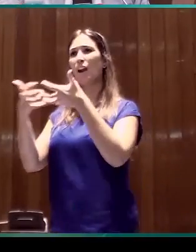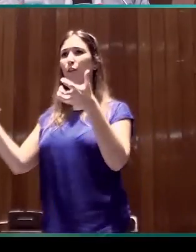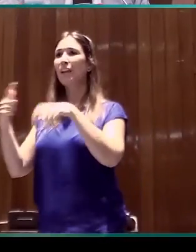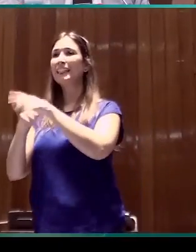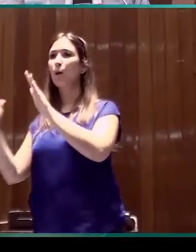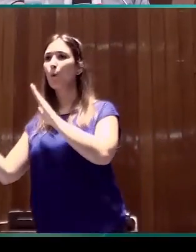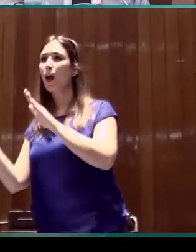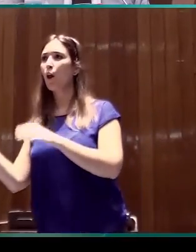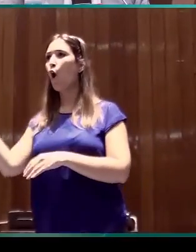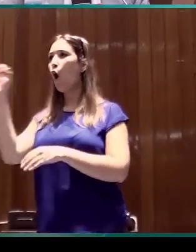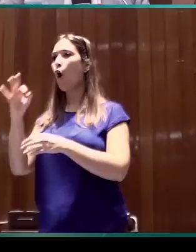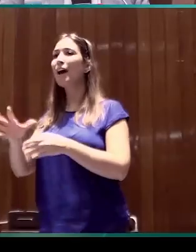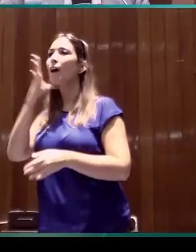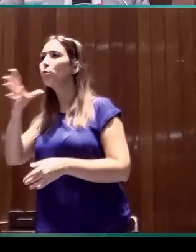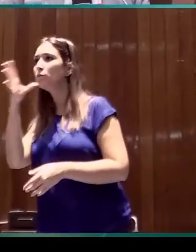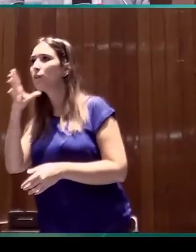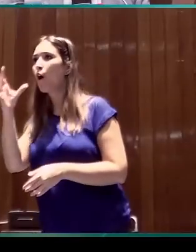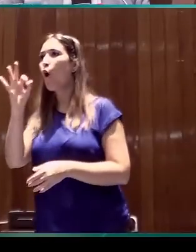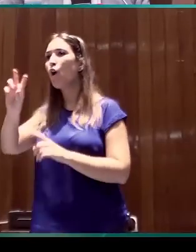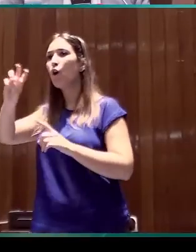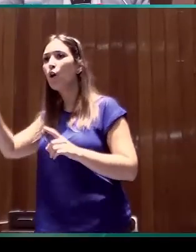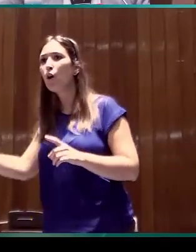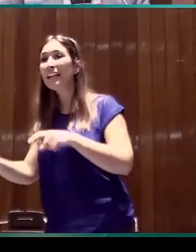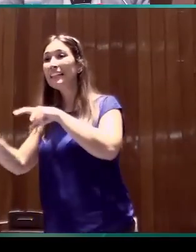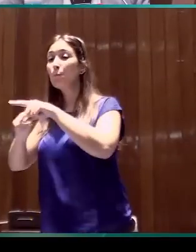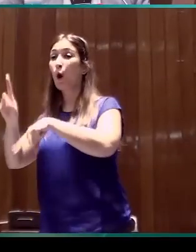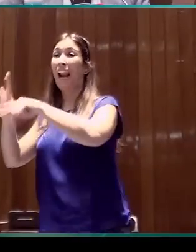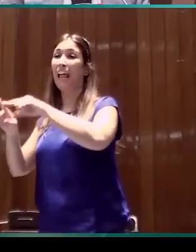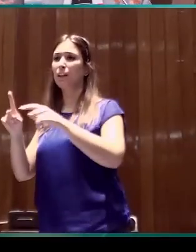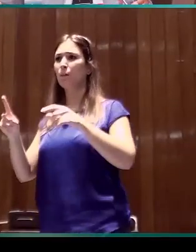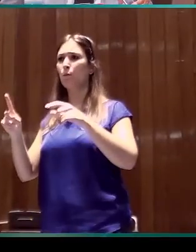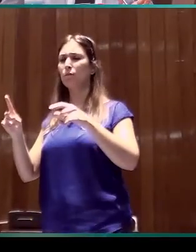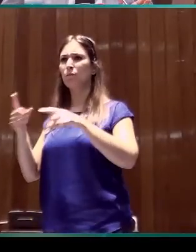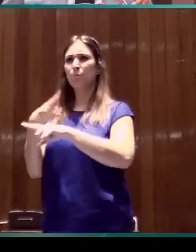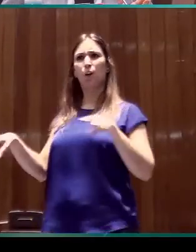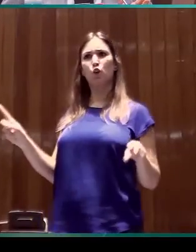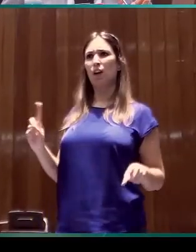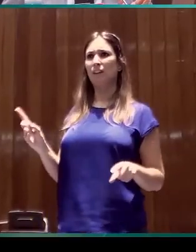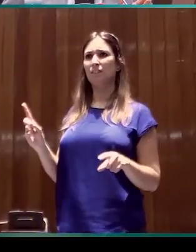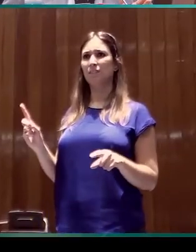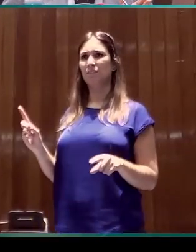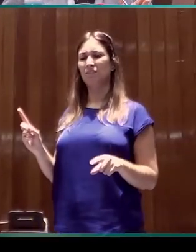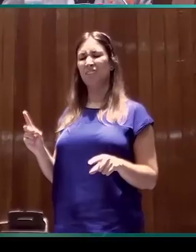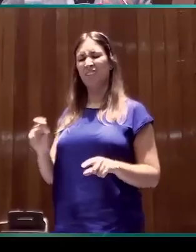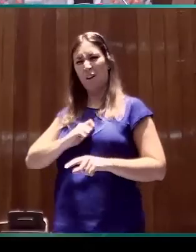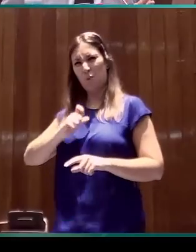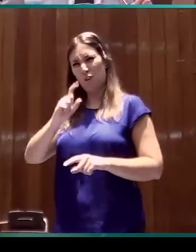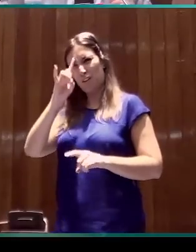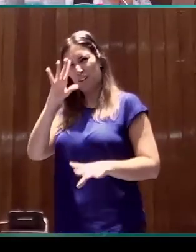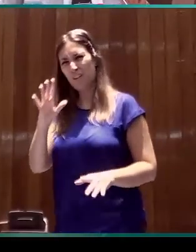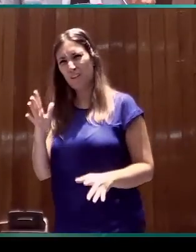temporales, oraciones causales y oraciones de relativo, cosa que en principio debería sorprendernos.